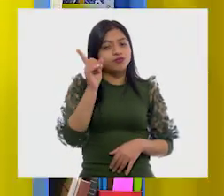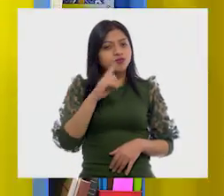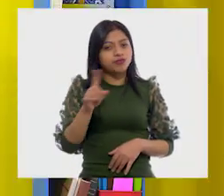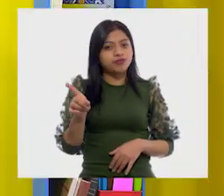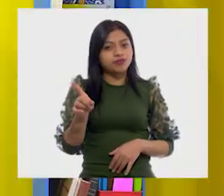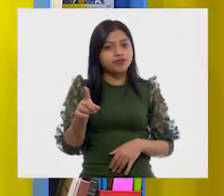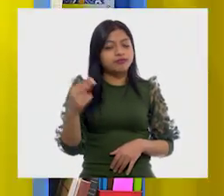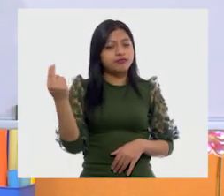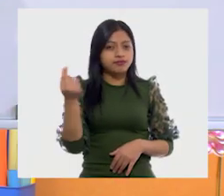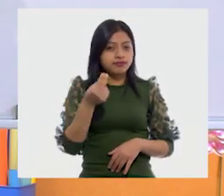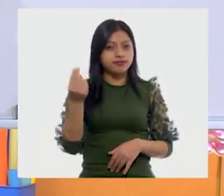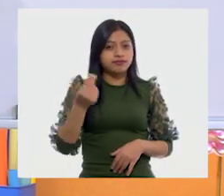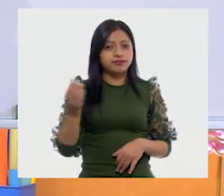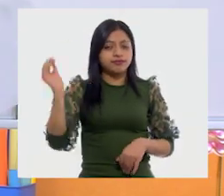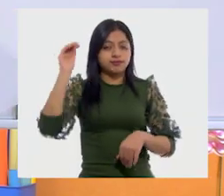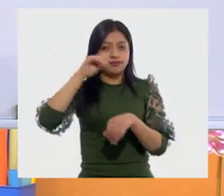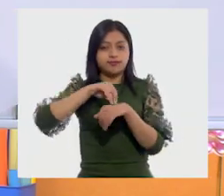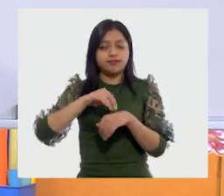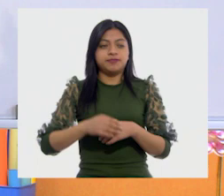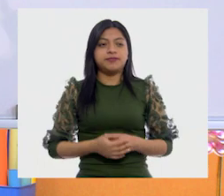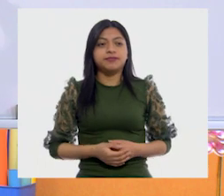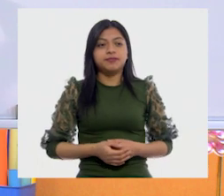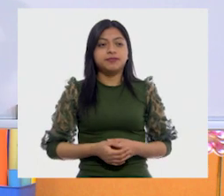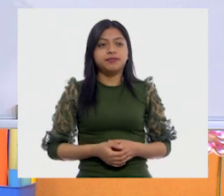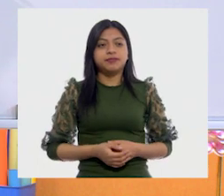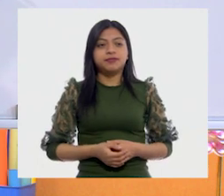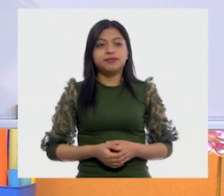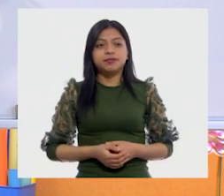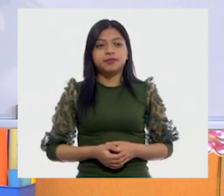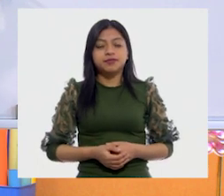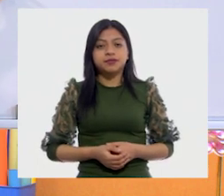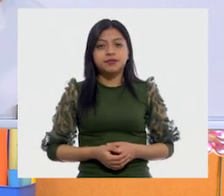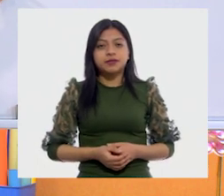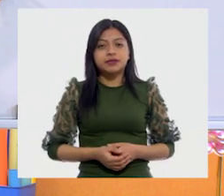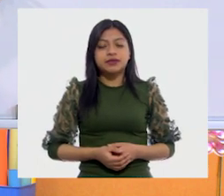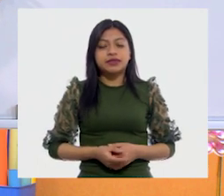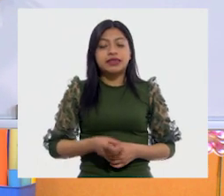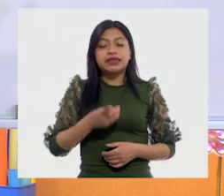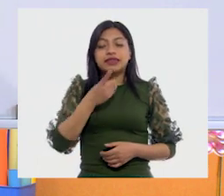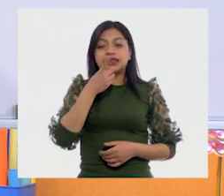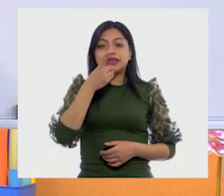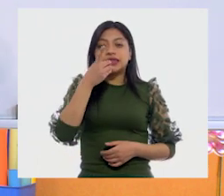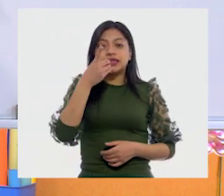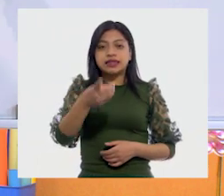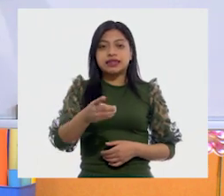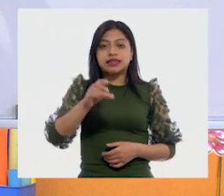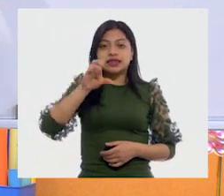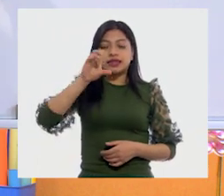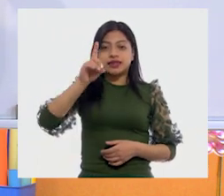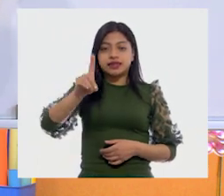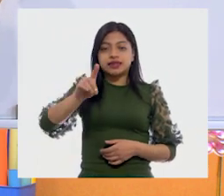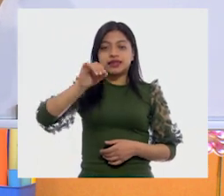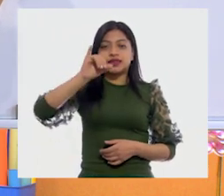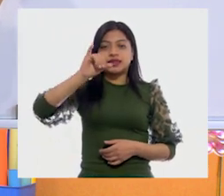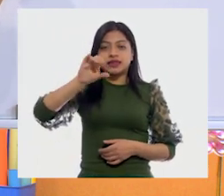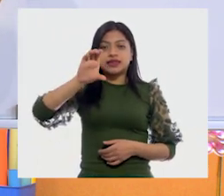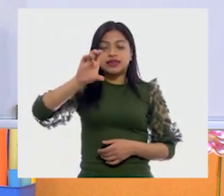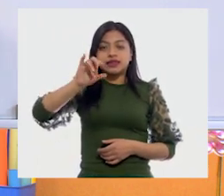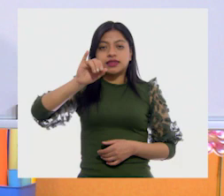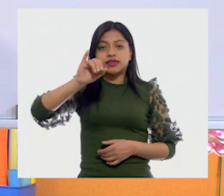Exactamente. Con Z. Ajá. Y luego acá, diciendo. Ajá. Ahí